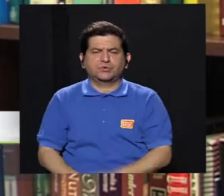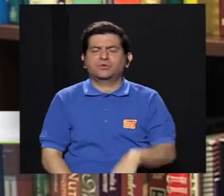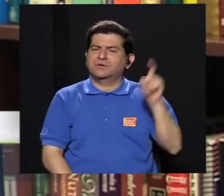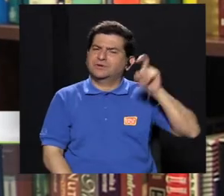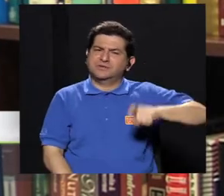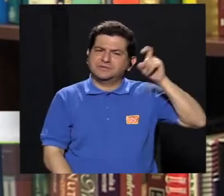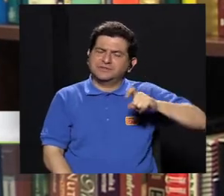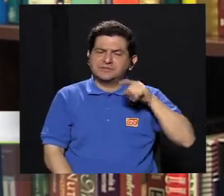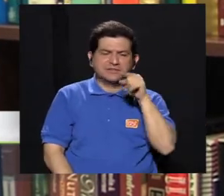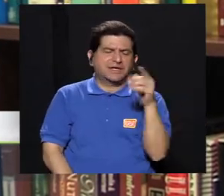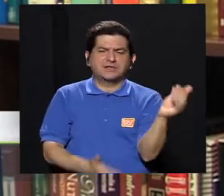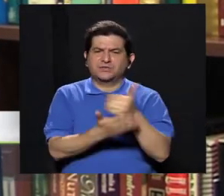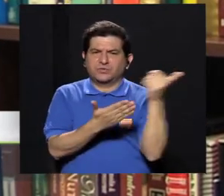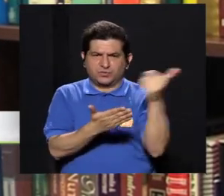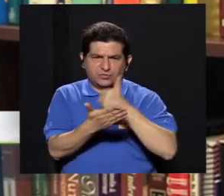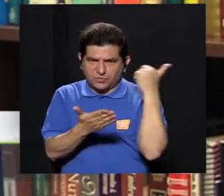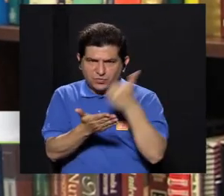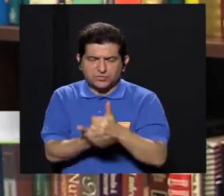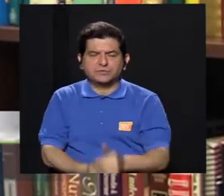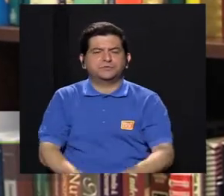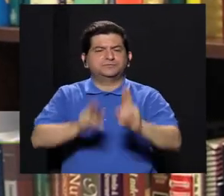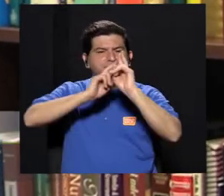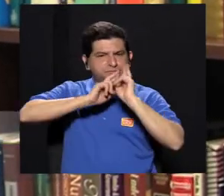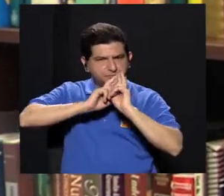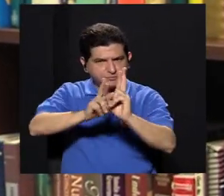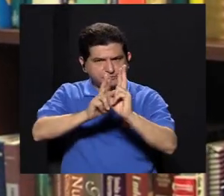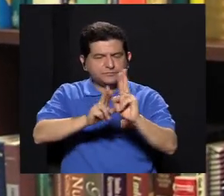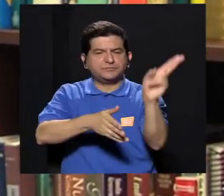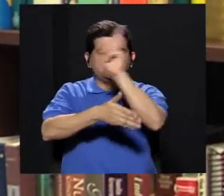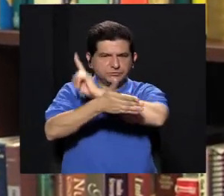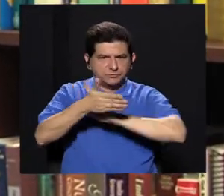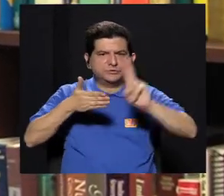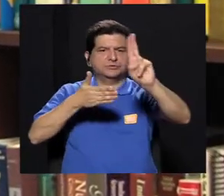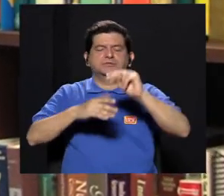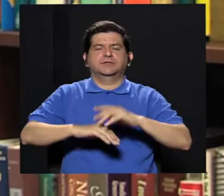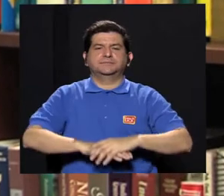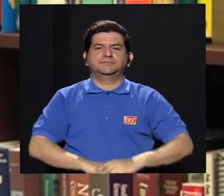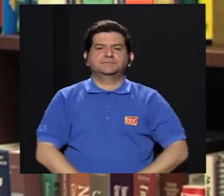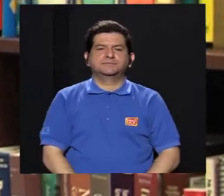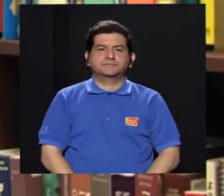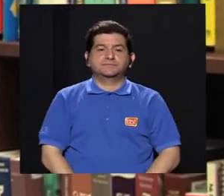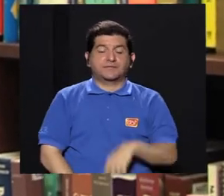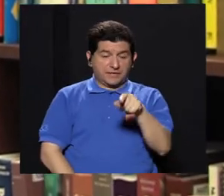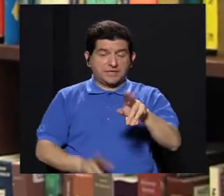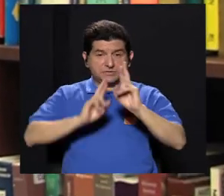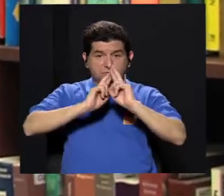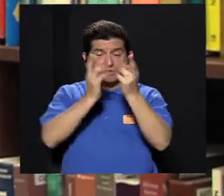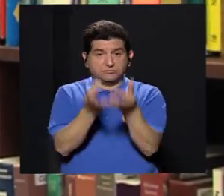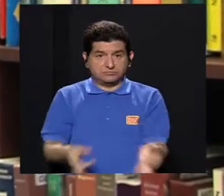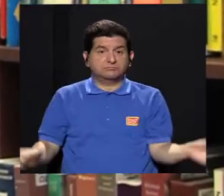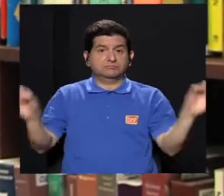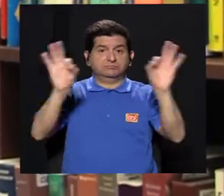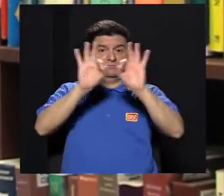estas instituciones que estaban necesitando ese recurso. sea, hubo una respuesta de la universidad